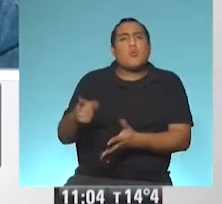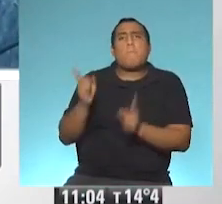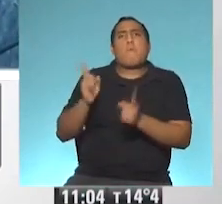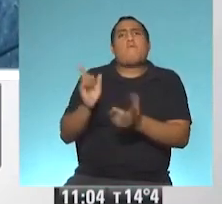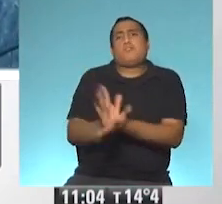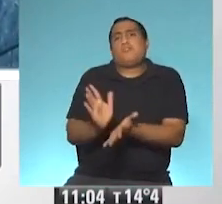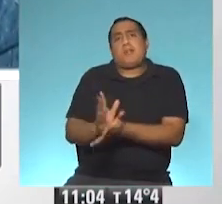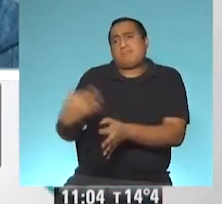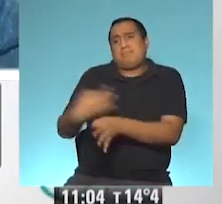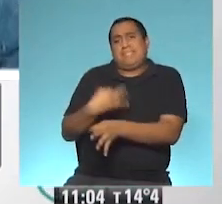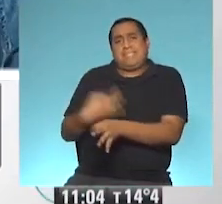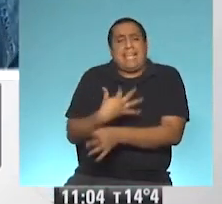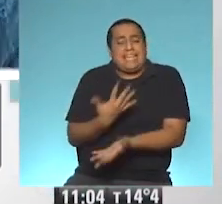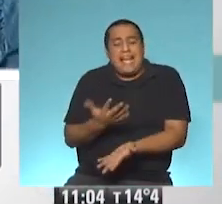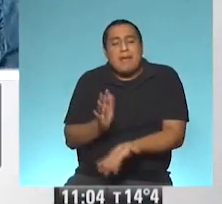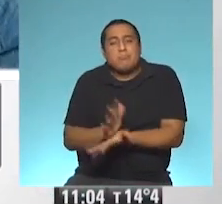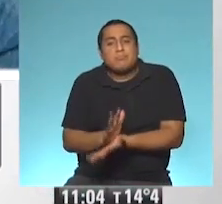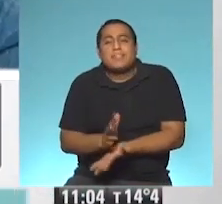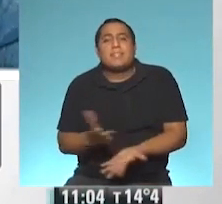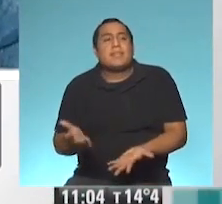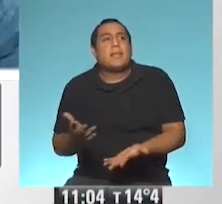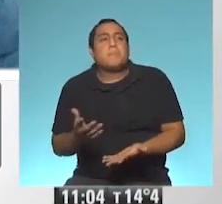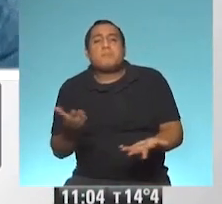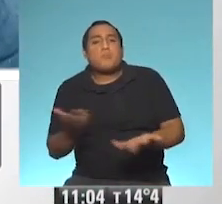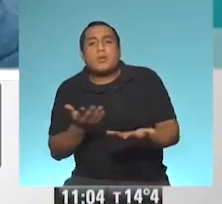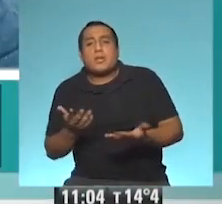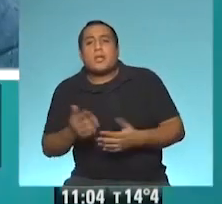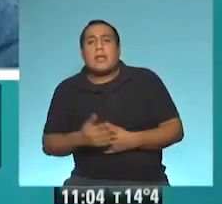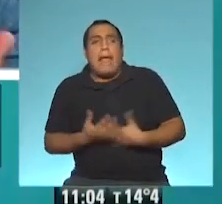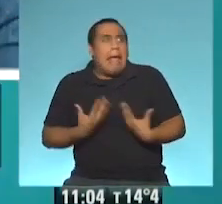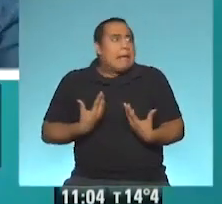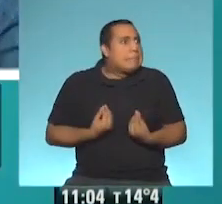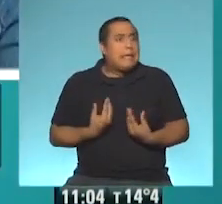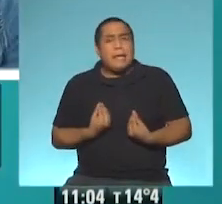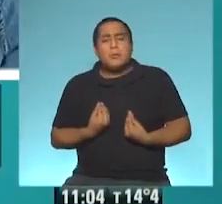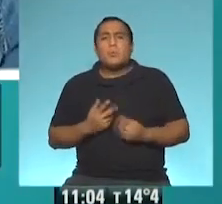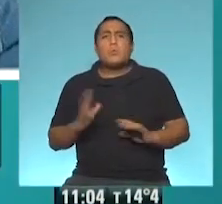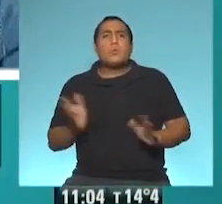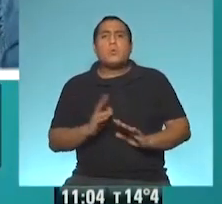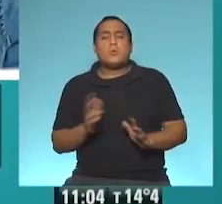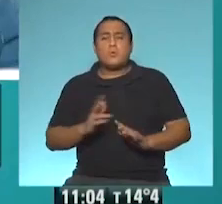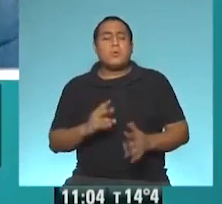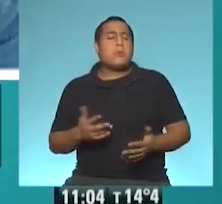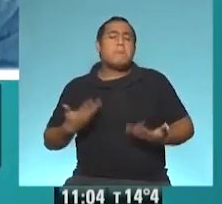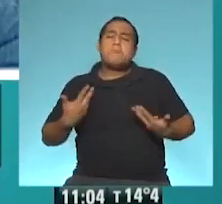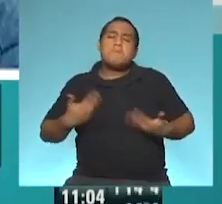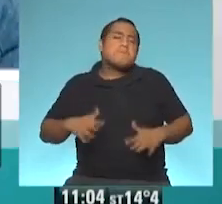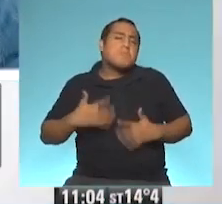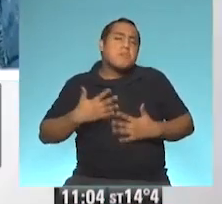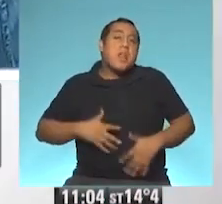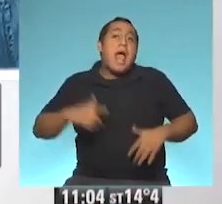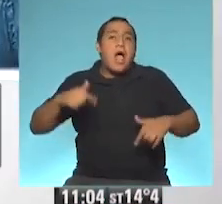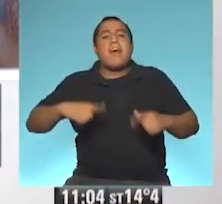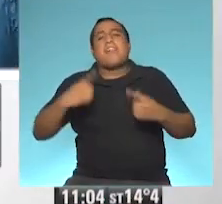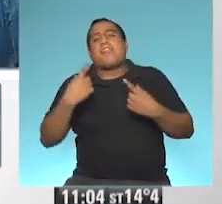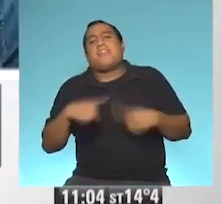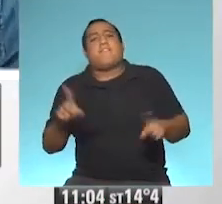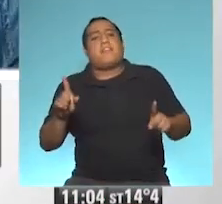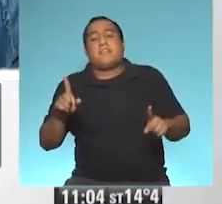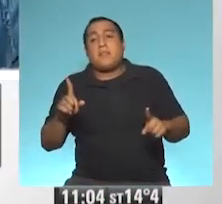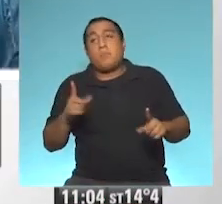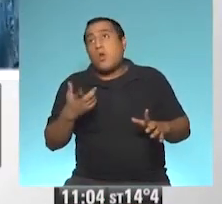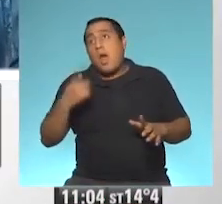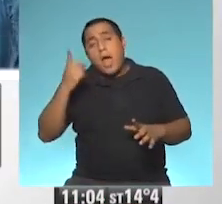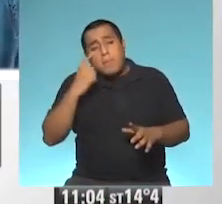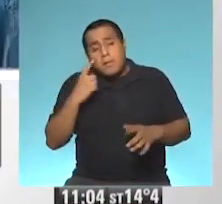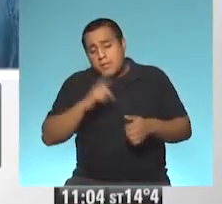yo creo que, mucho esto de transitarlo, no desde el miedo, sino de la espontaneidad. Ahora las cosas son distintas y aprendo a hacerlas distintas y ahora